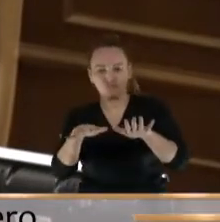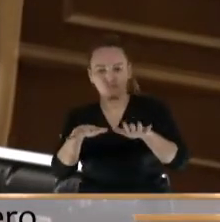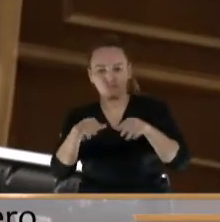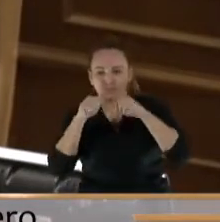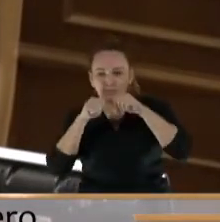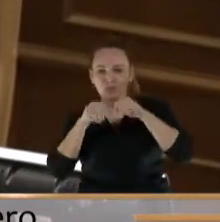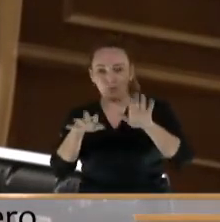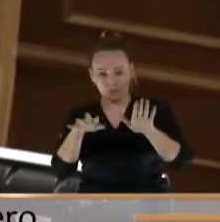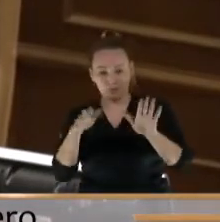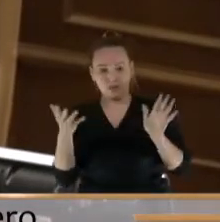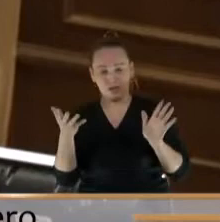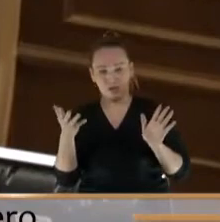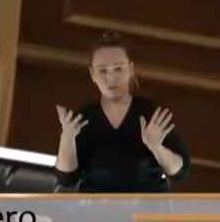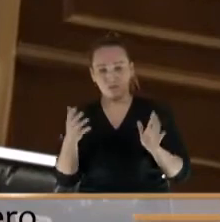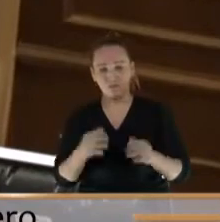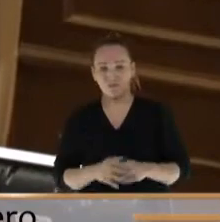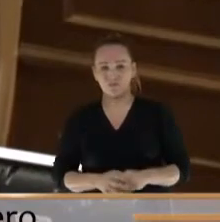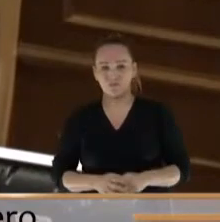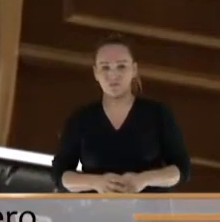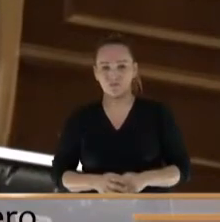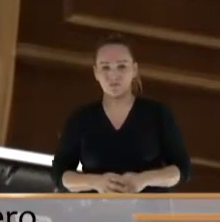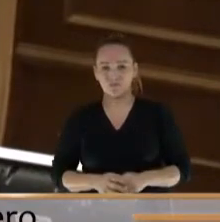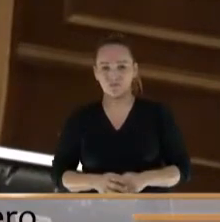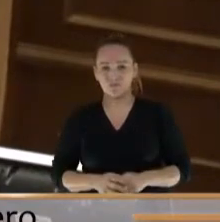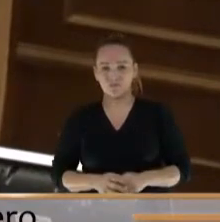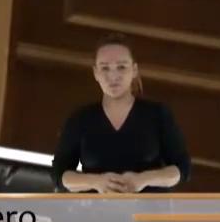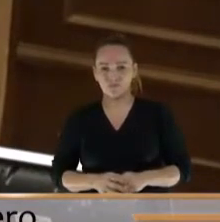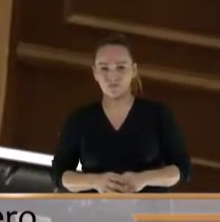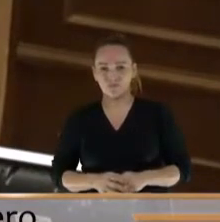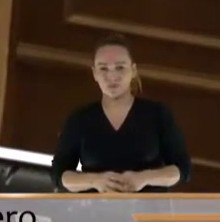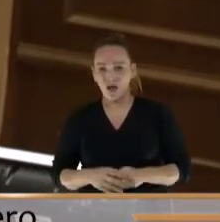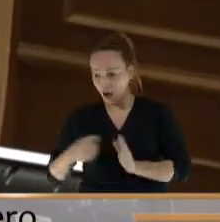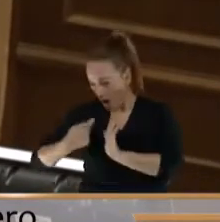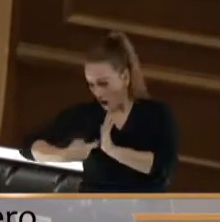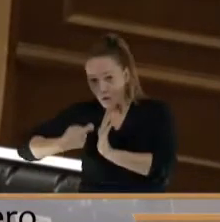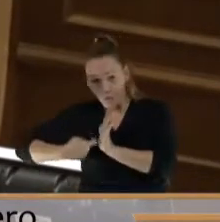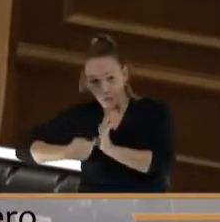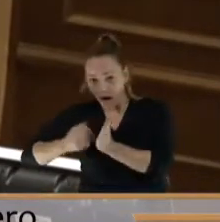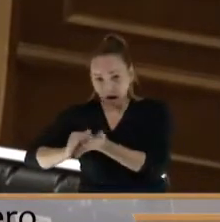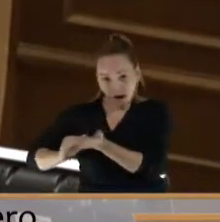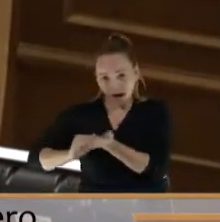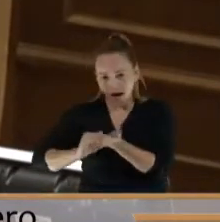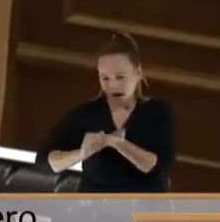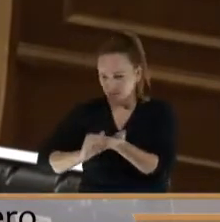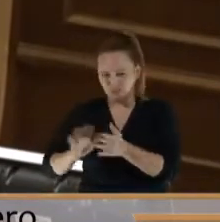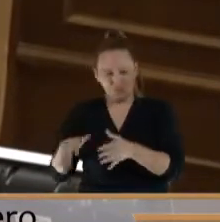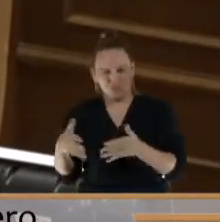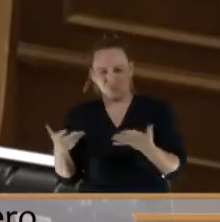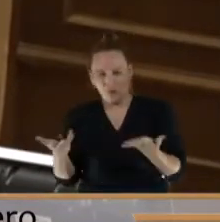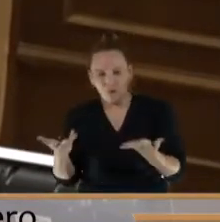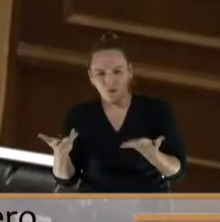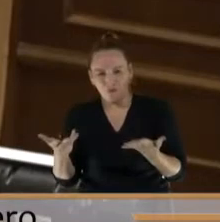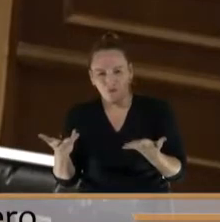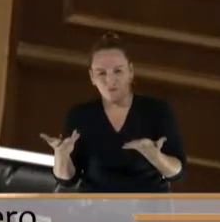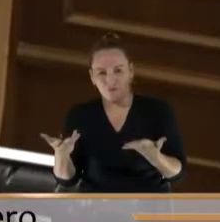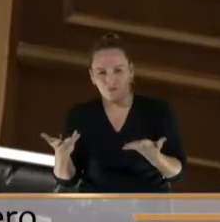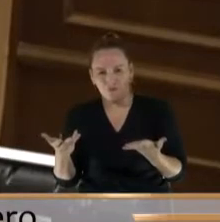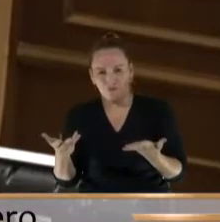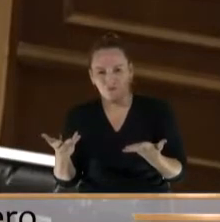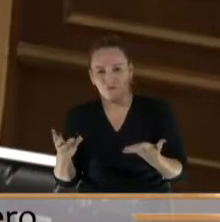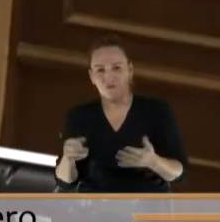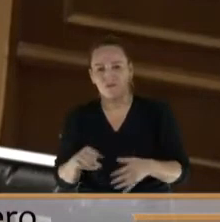publicado de manera pues que si lo van a modificar no entiendo cómo tendrá que publicarse